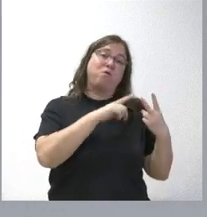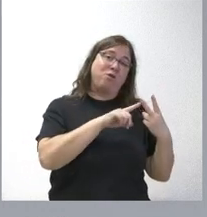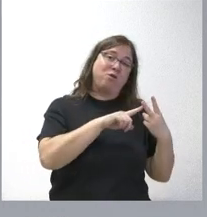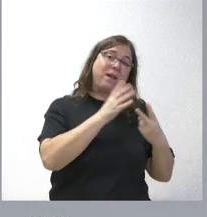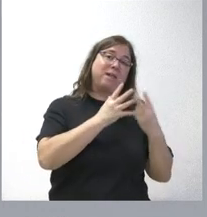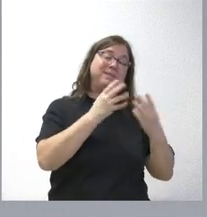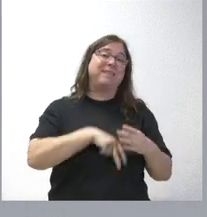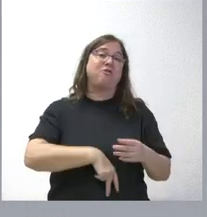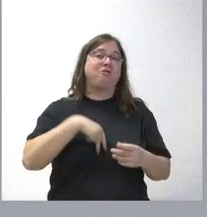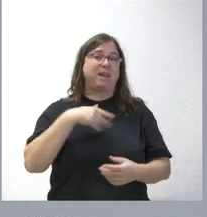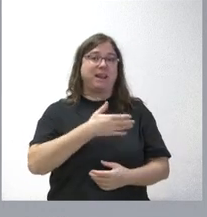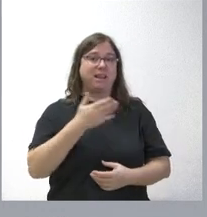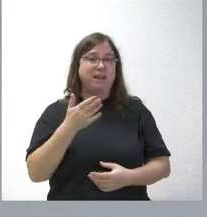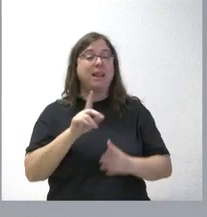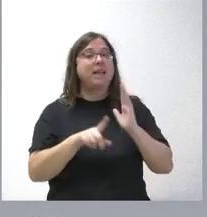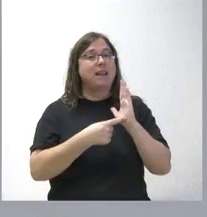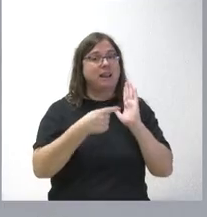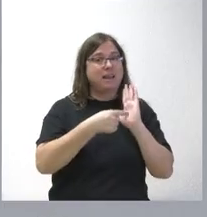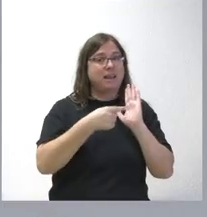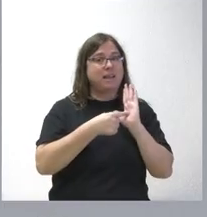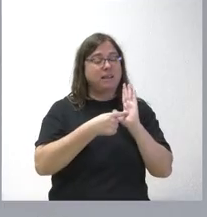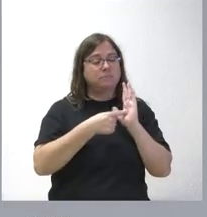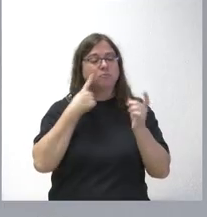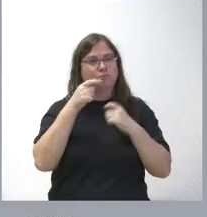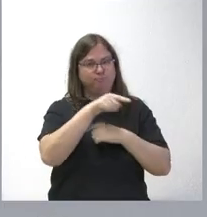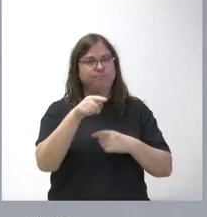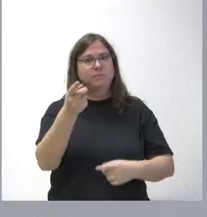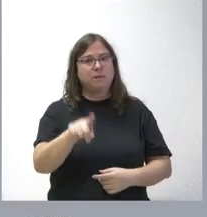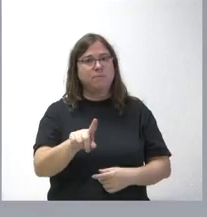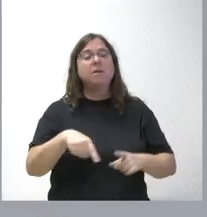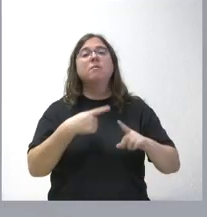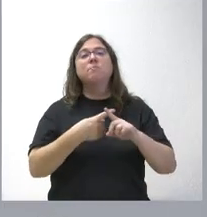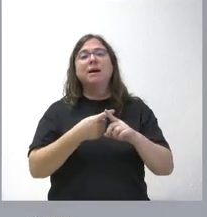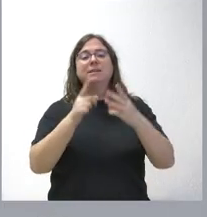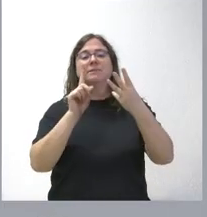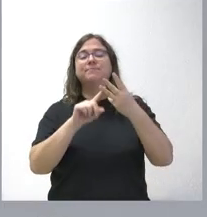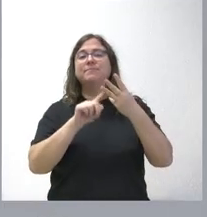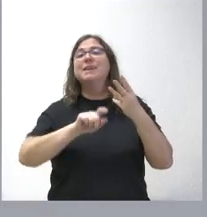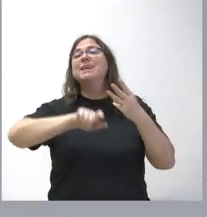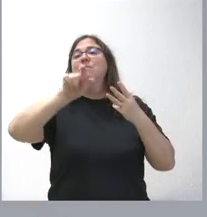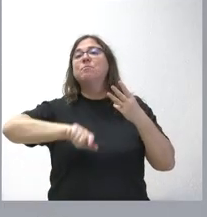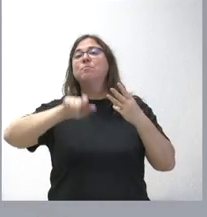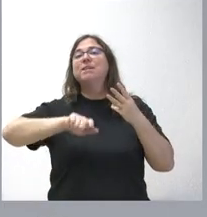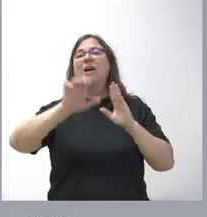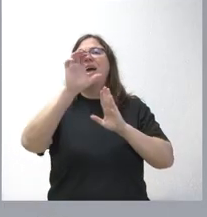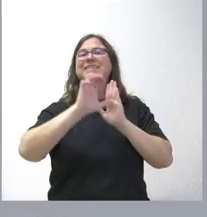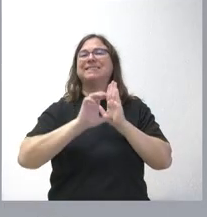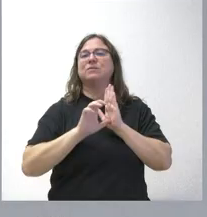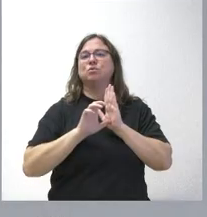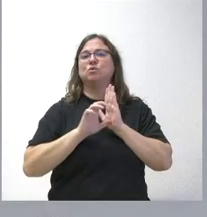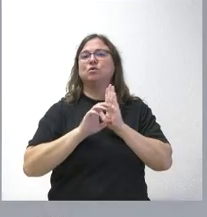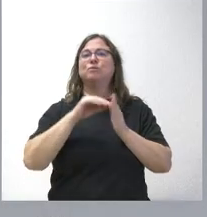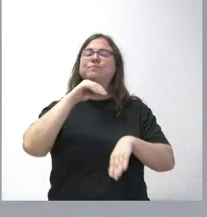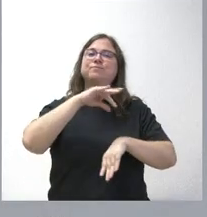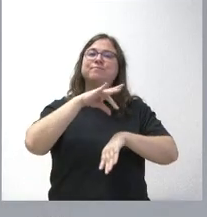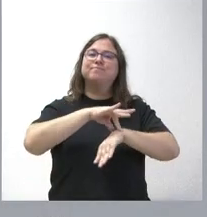Administración General. Esta ley es la que los regula. Y, por otro lado, está el personal estatutario del SACIL, que tiene